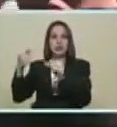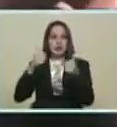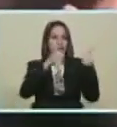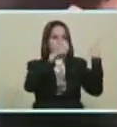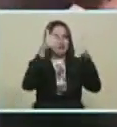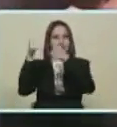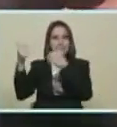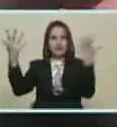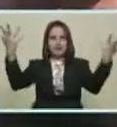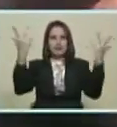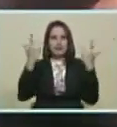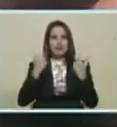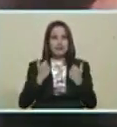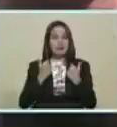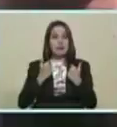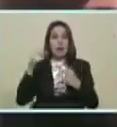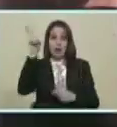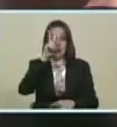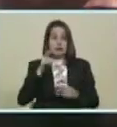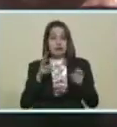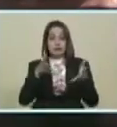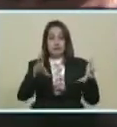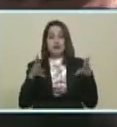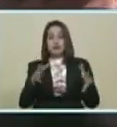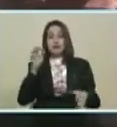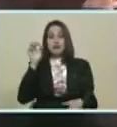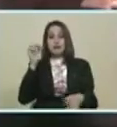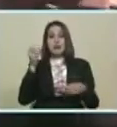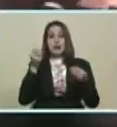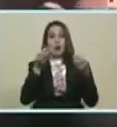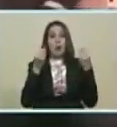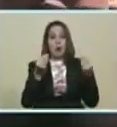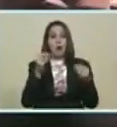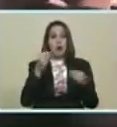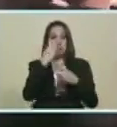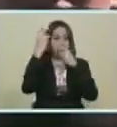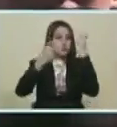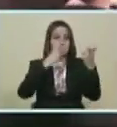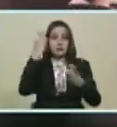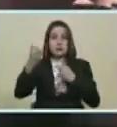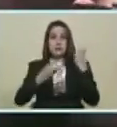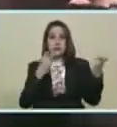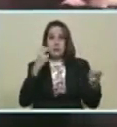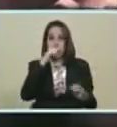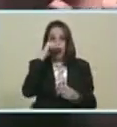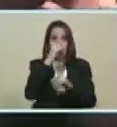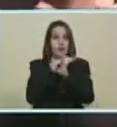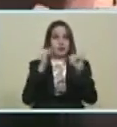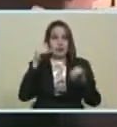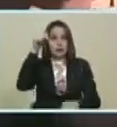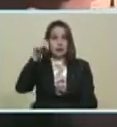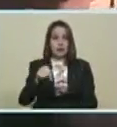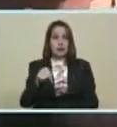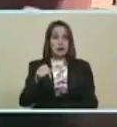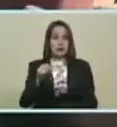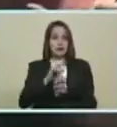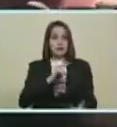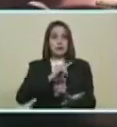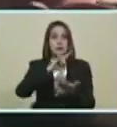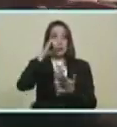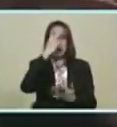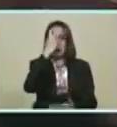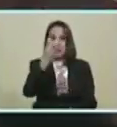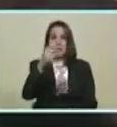mundo Hacia Venezuela Y lo vamos logrando Cada vez más En esta gira Relámpago Que bueno Culmina aquí En esta visita